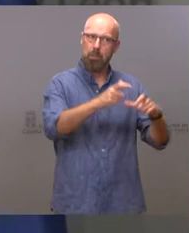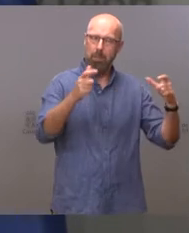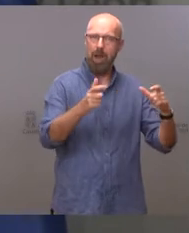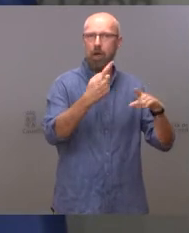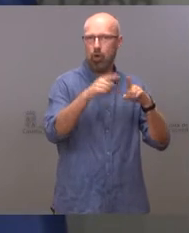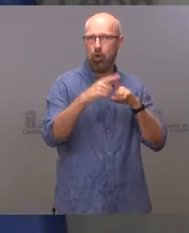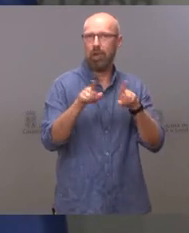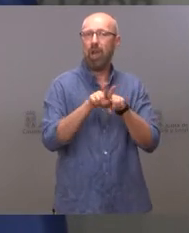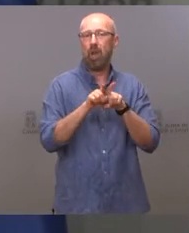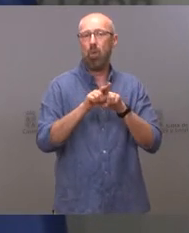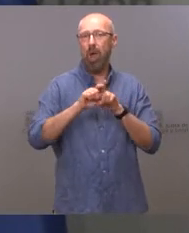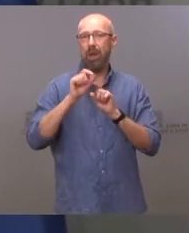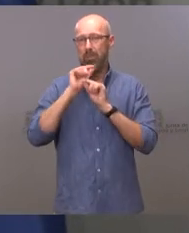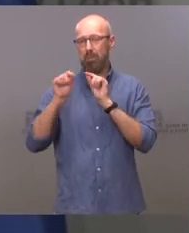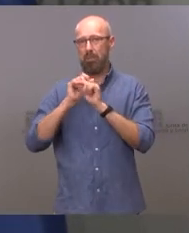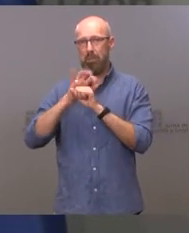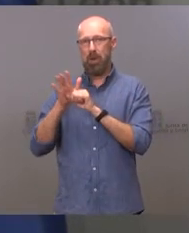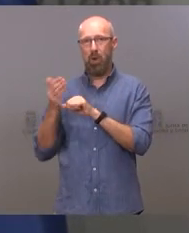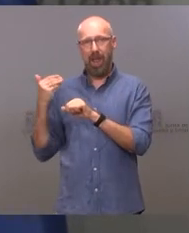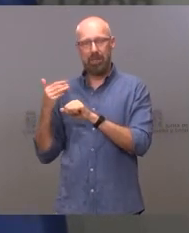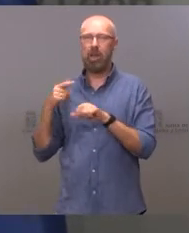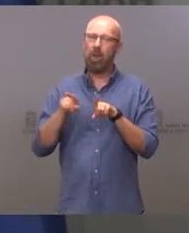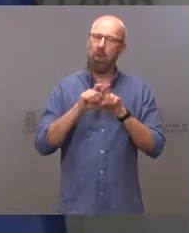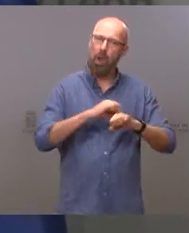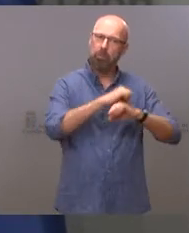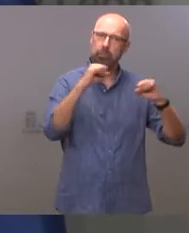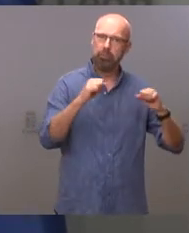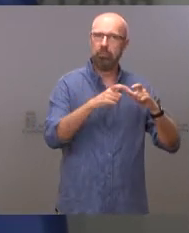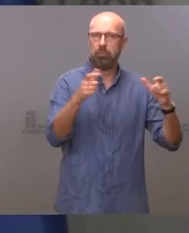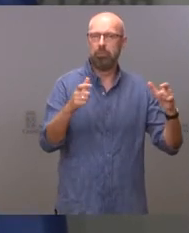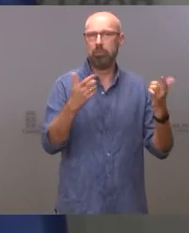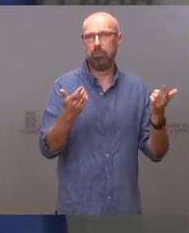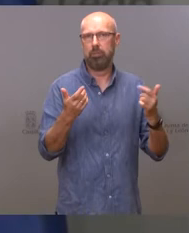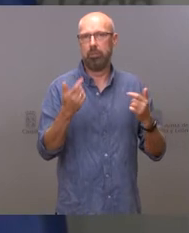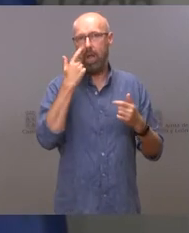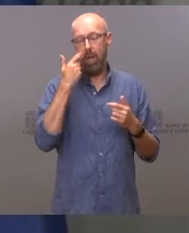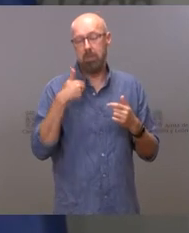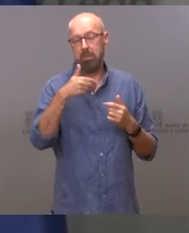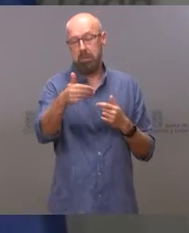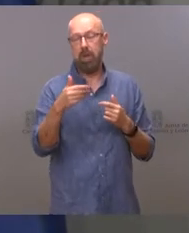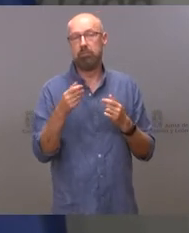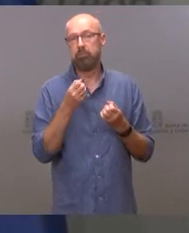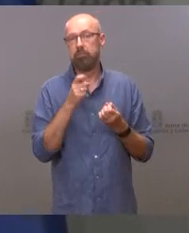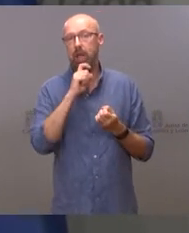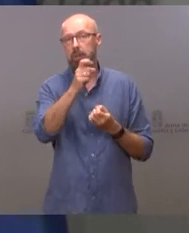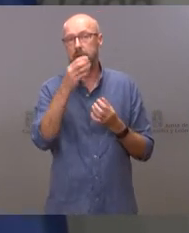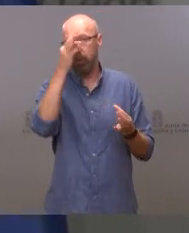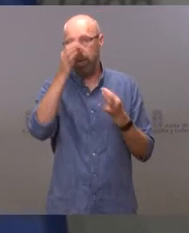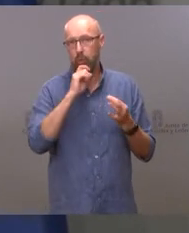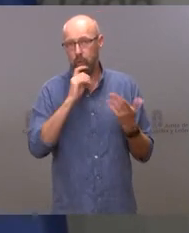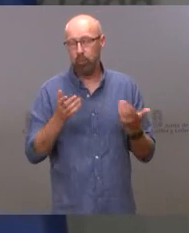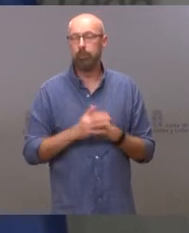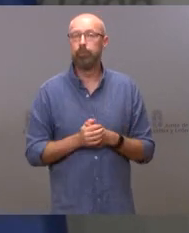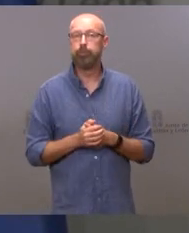que esperamos poder anunciar a finales de este mes cuando tengamos los últimos datos de paro registrado. Entonces, en